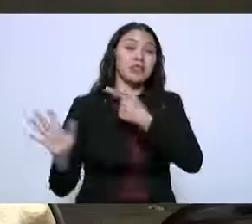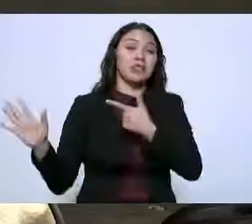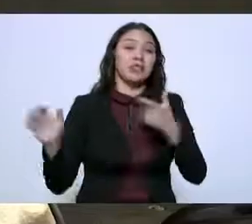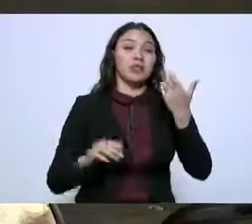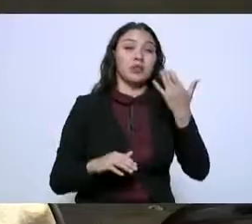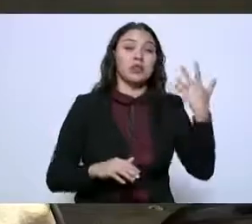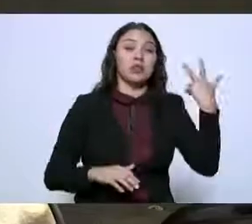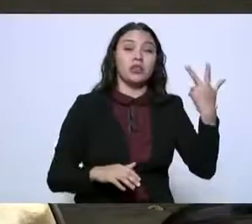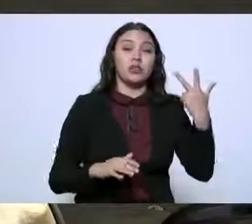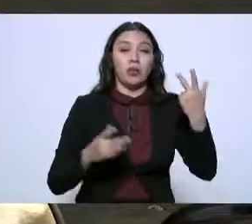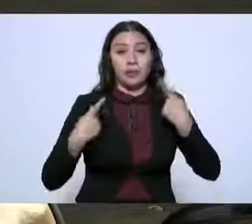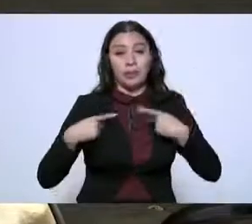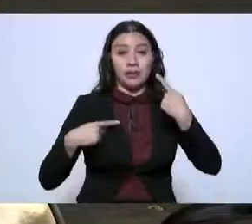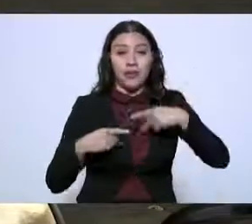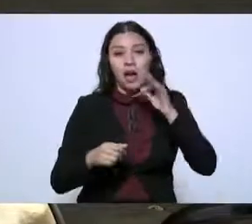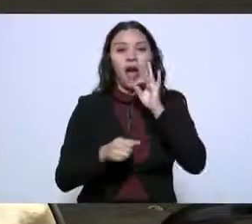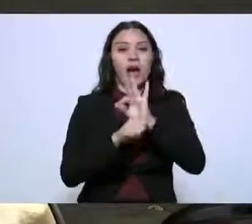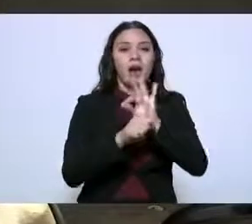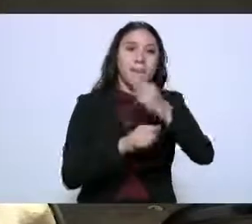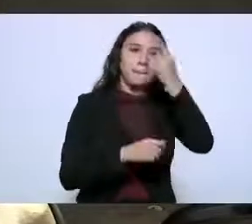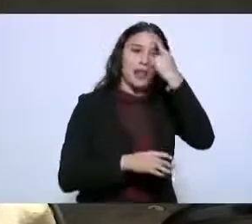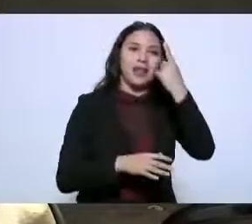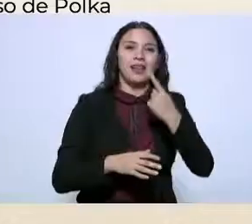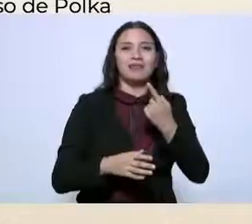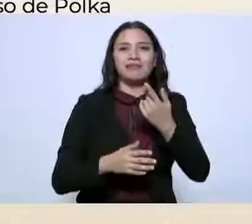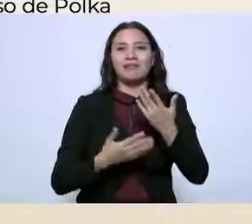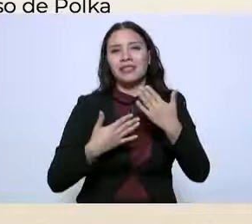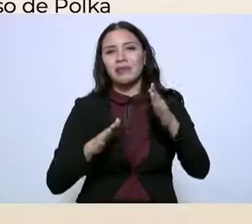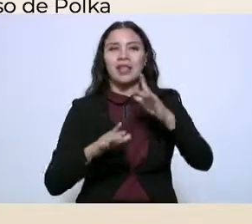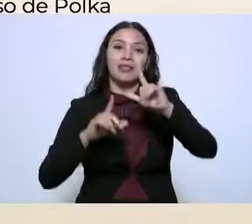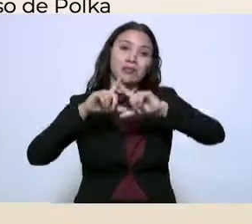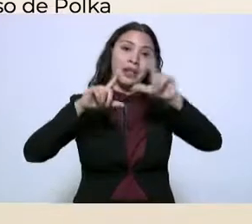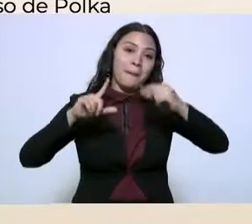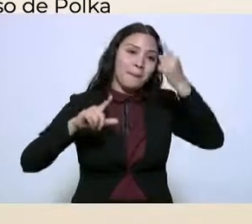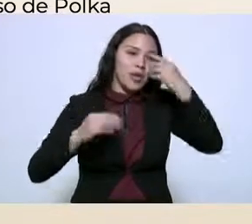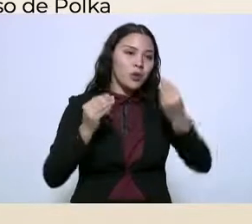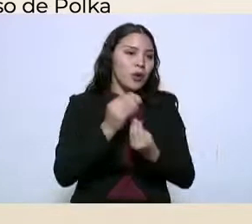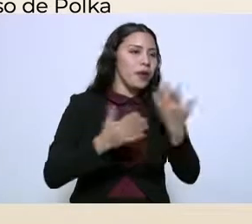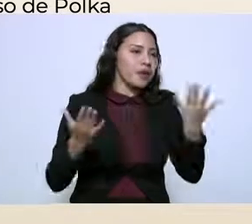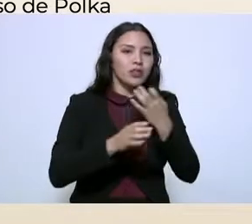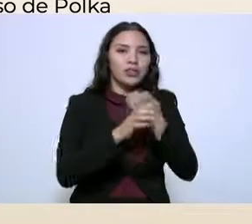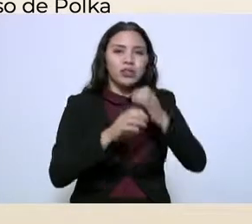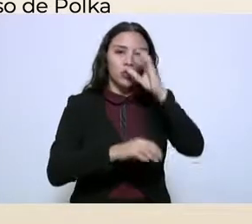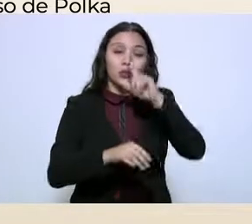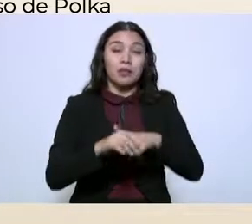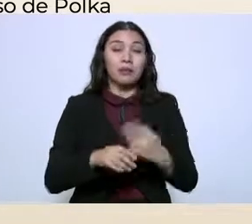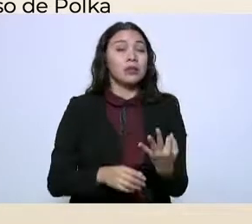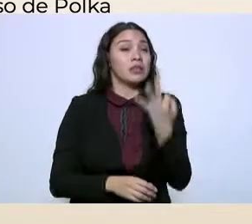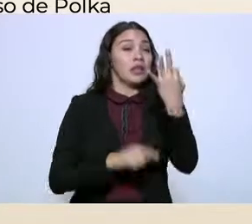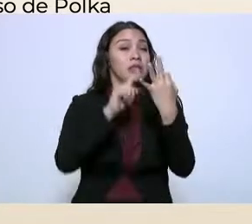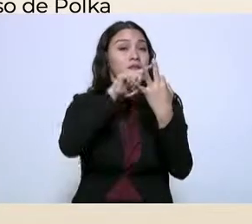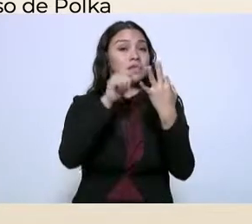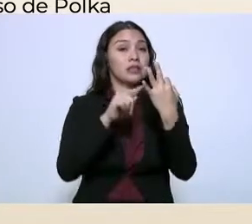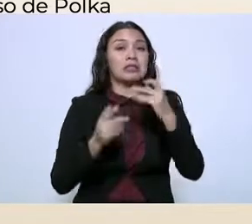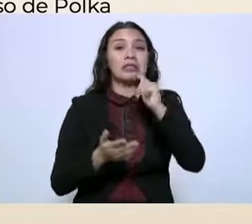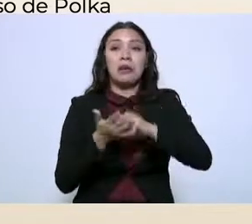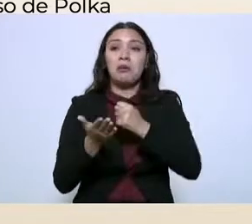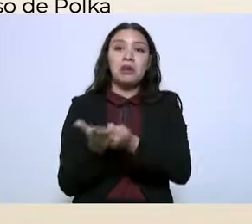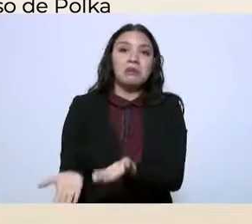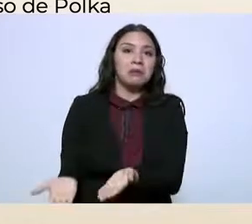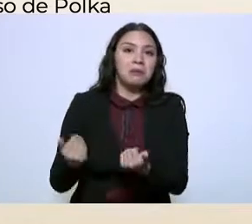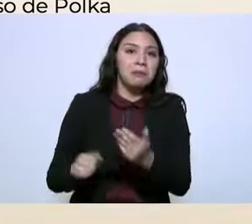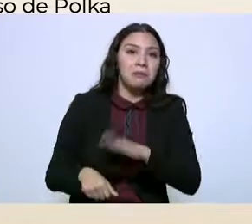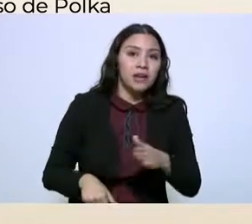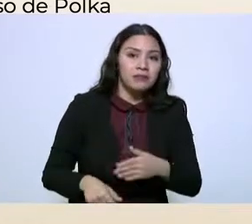758 beneficiarios en el sistema de nacional de creadores solamente tres provienen de Tamaulipas